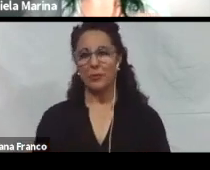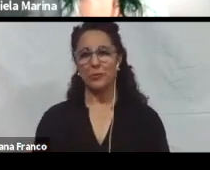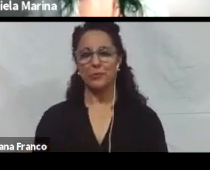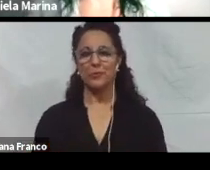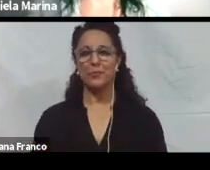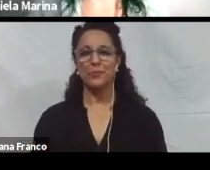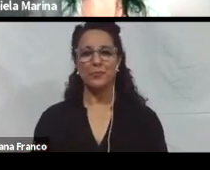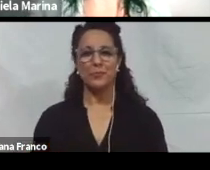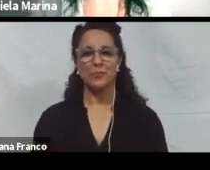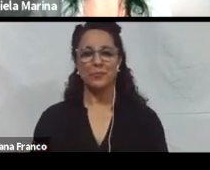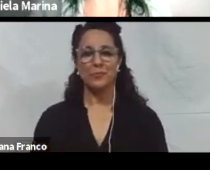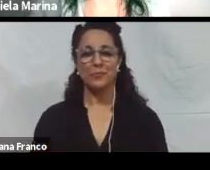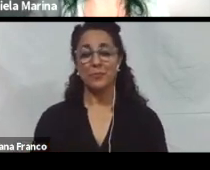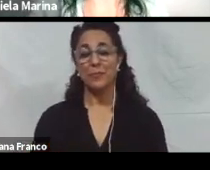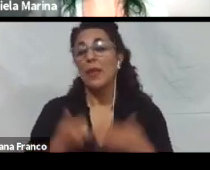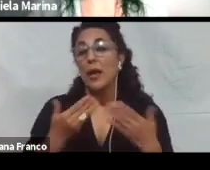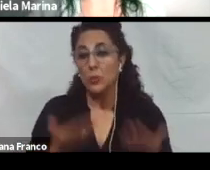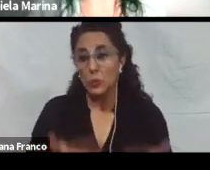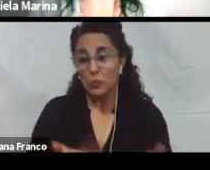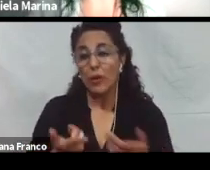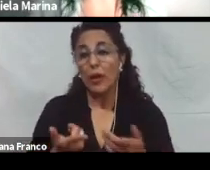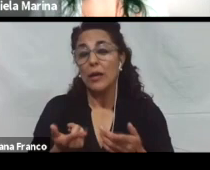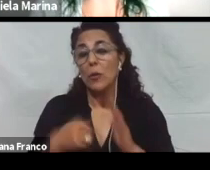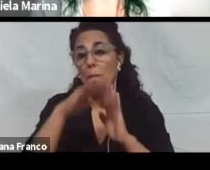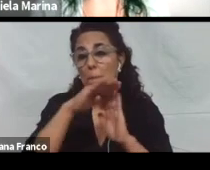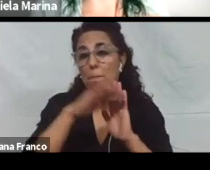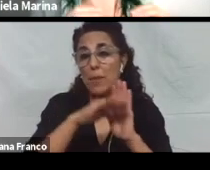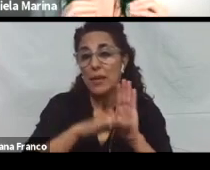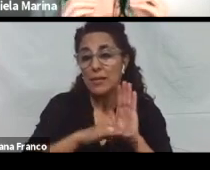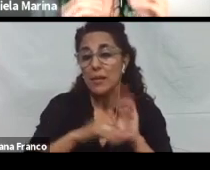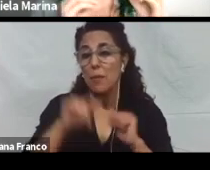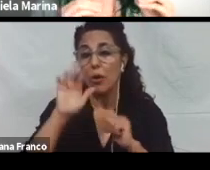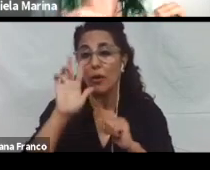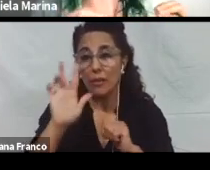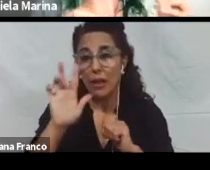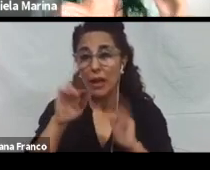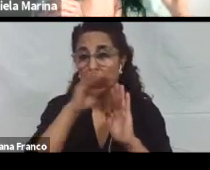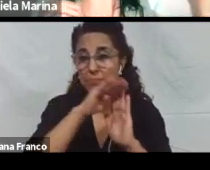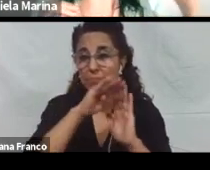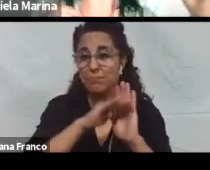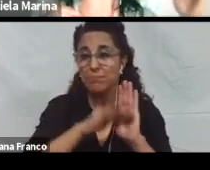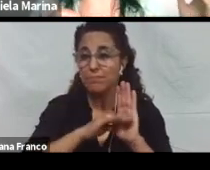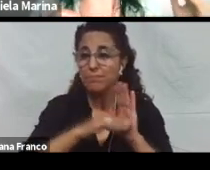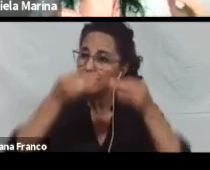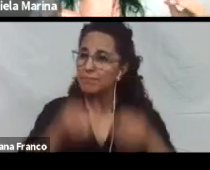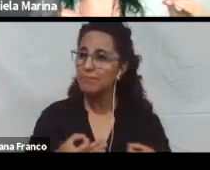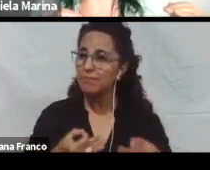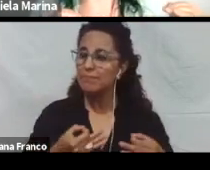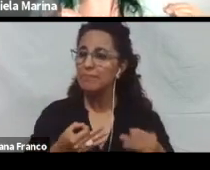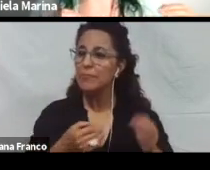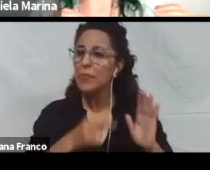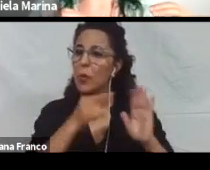A su vez, cada uno de estos principios nos brinda tres pautas bien definidas con diferentes puntos de